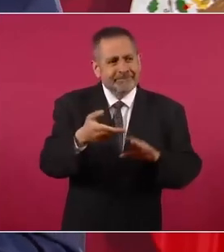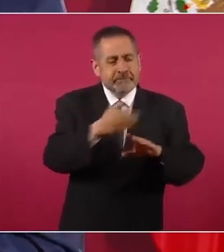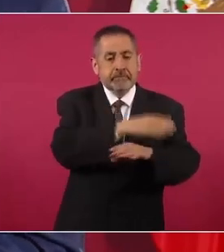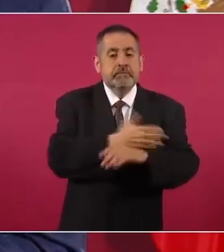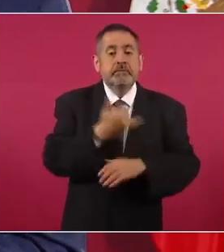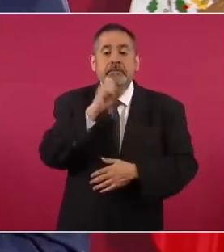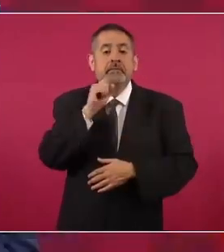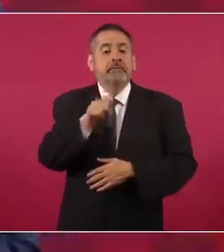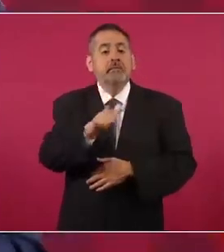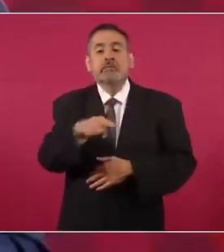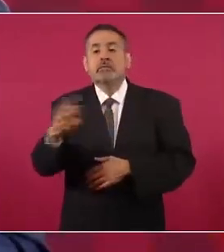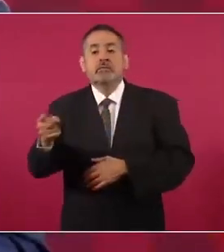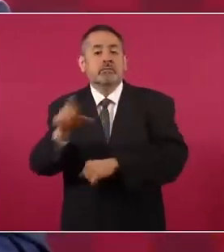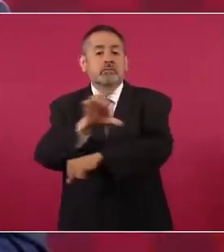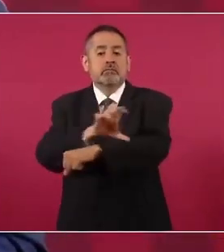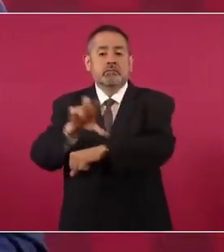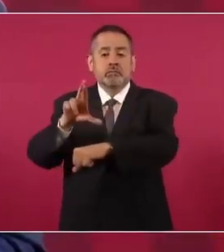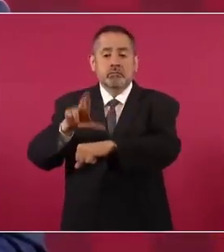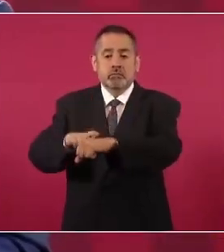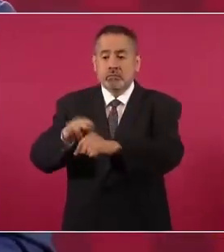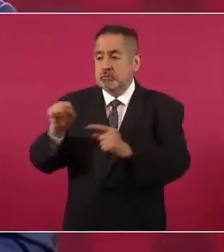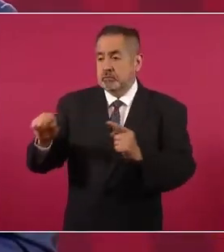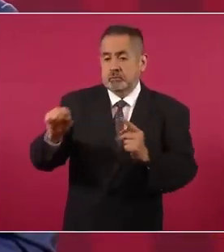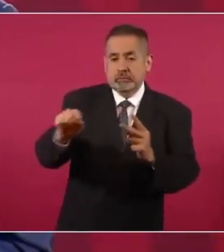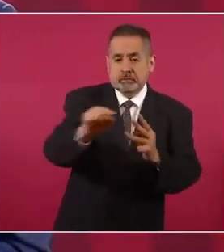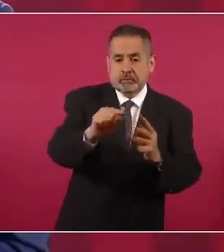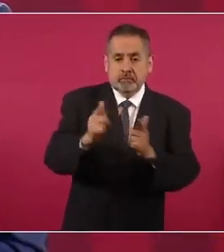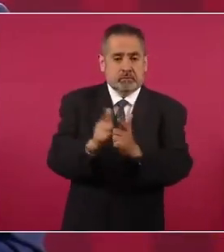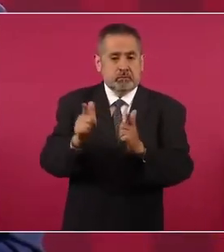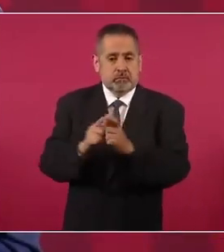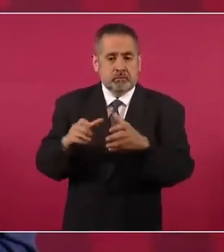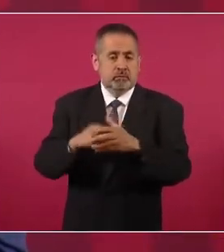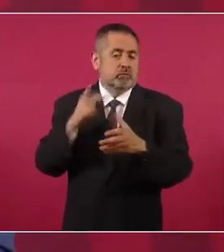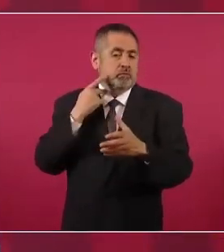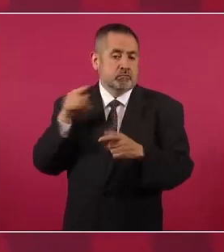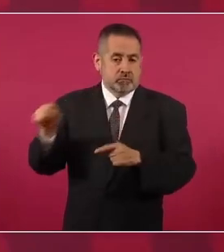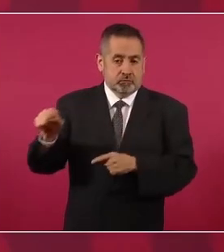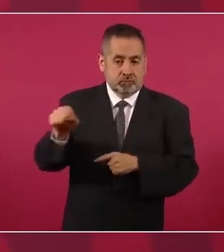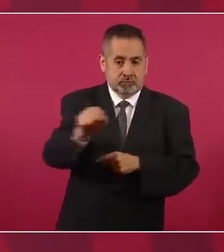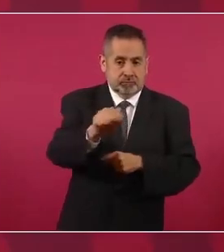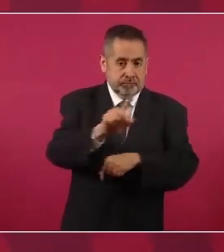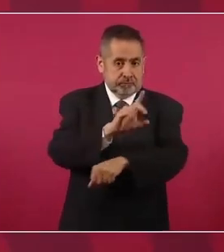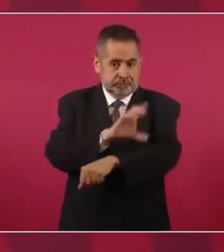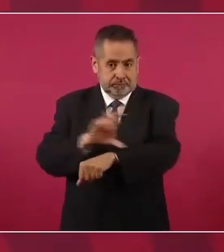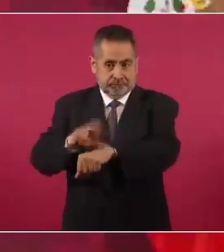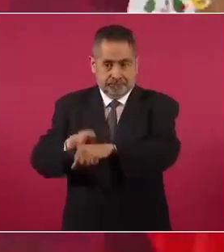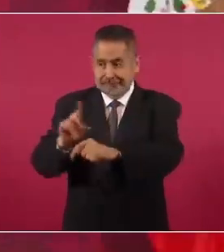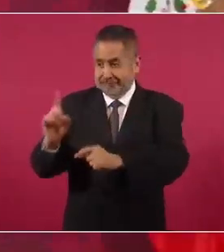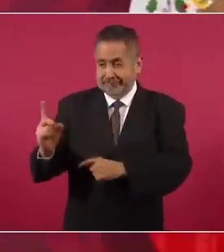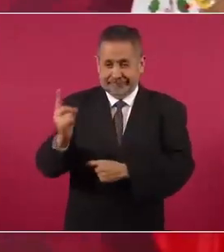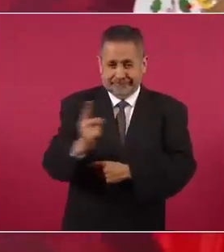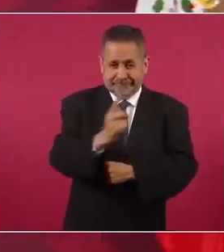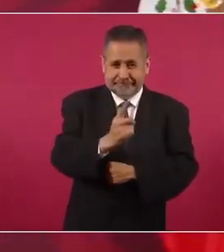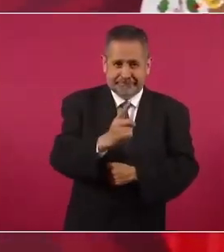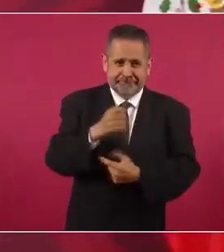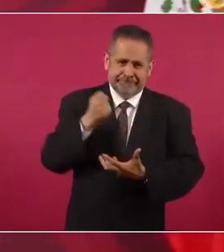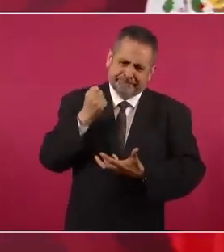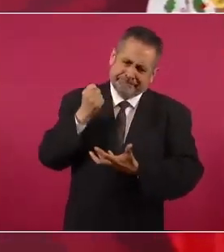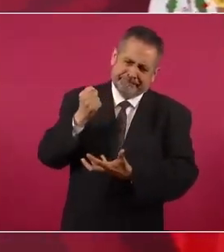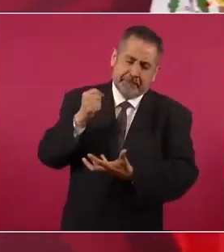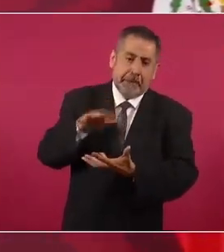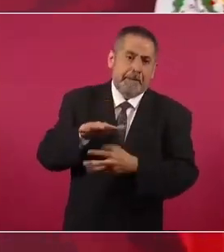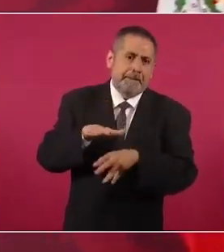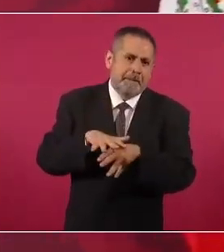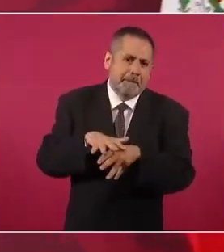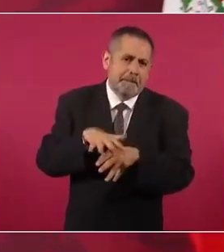de los grupos parlamentarios, a esos les tocaba muchísimo